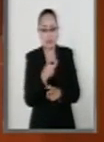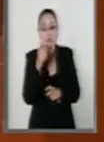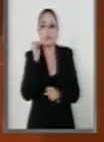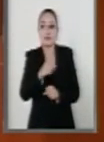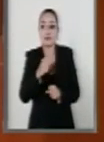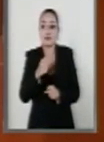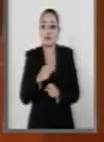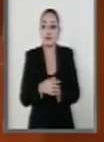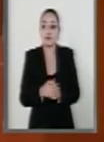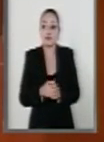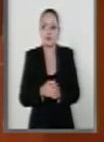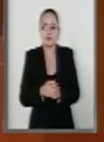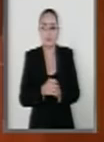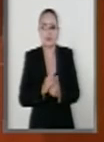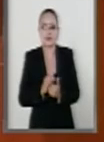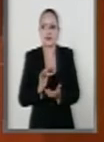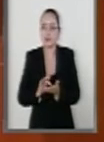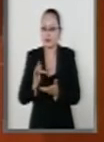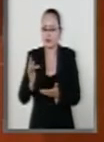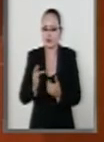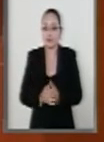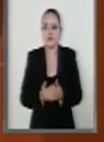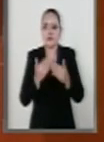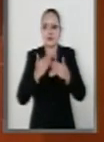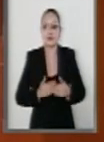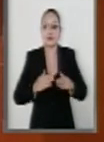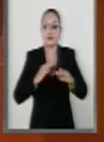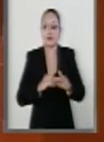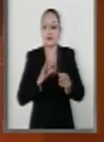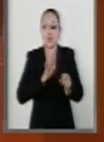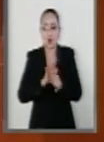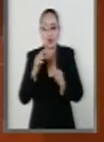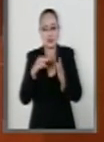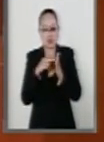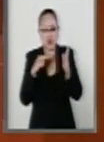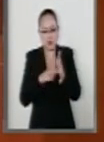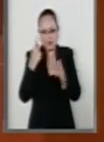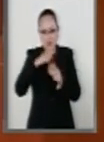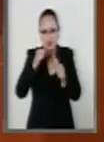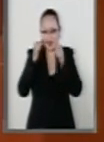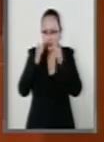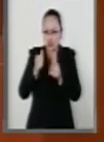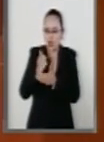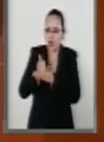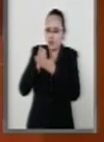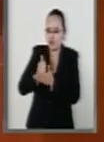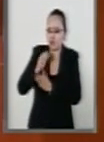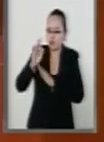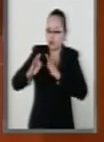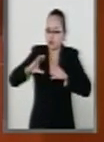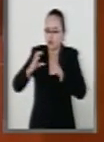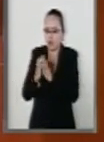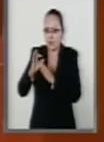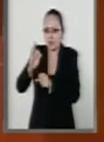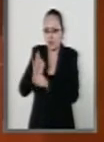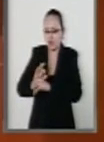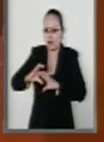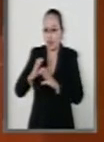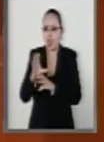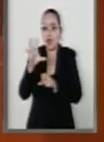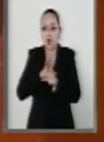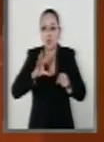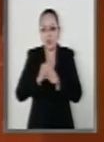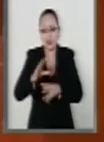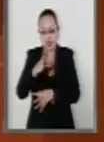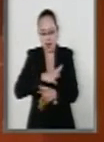establecer medidas específicas de atención, ayuda, asistencia, protección integral y